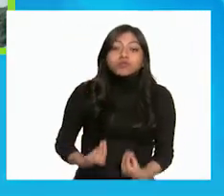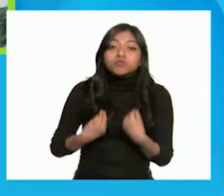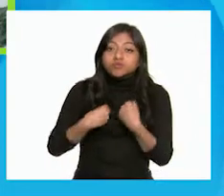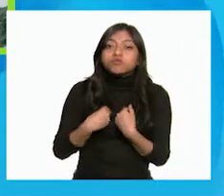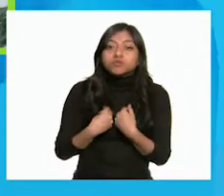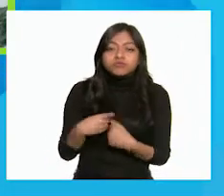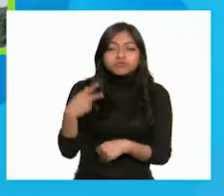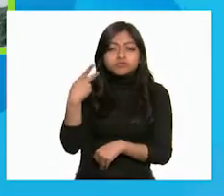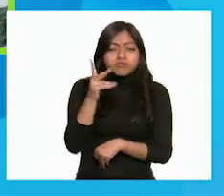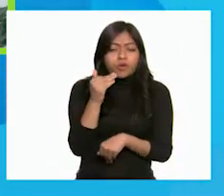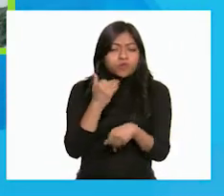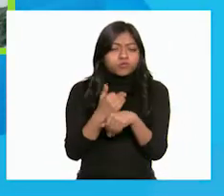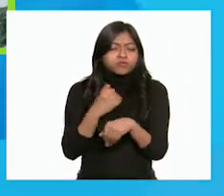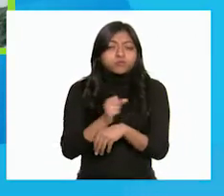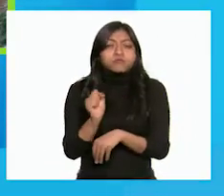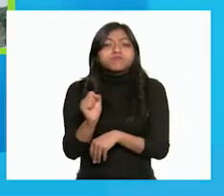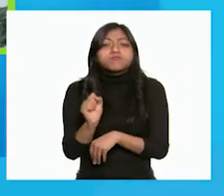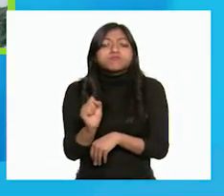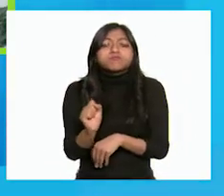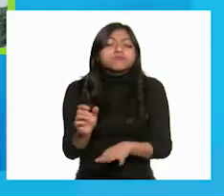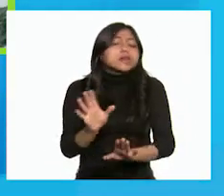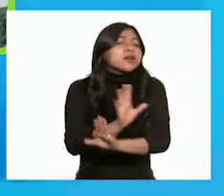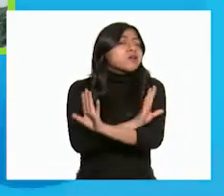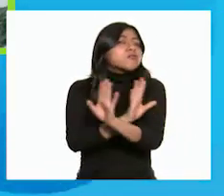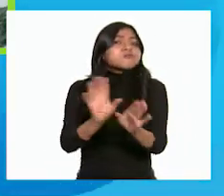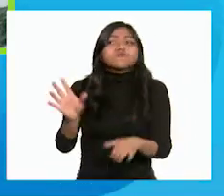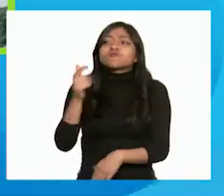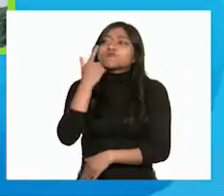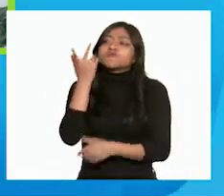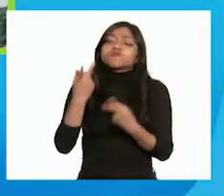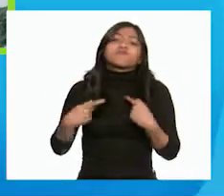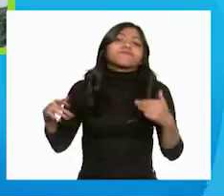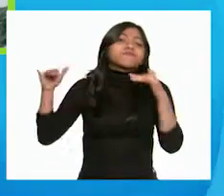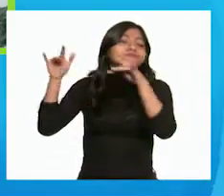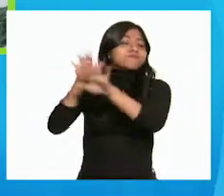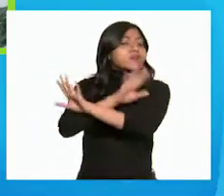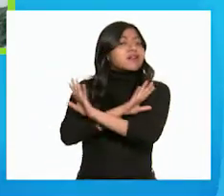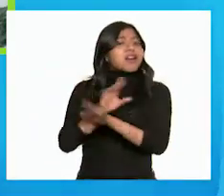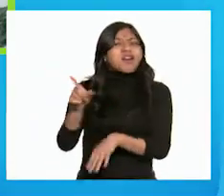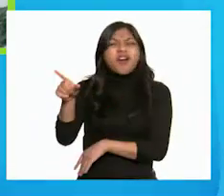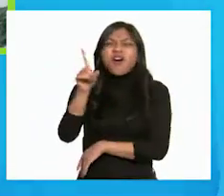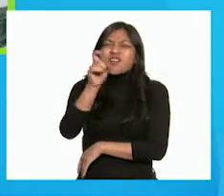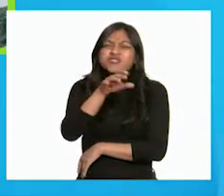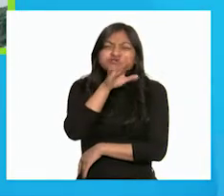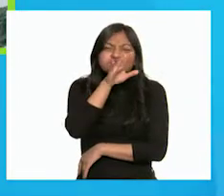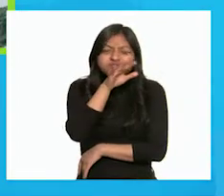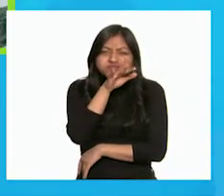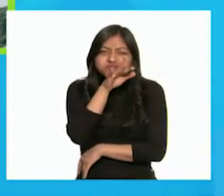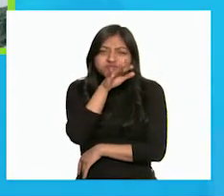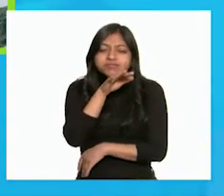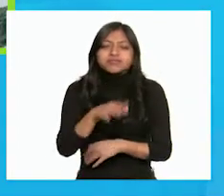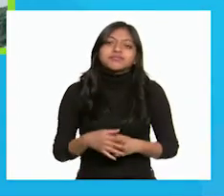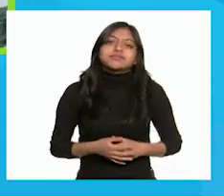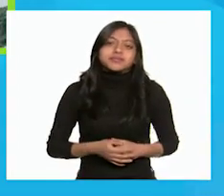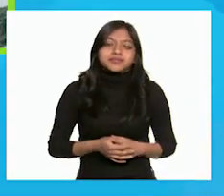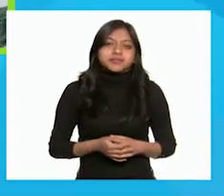Ahora, ya nadie quiere vivir allí. El agua está muy sucia.